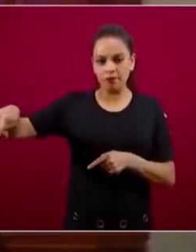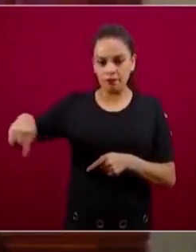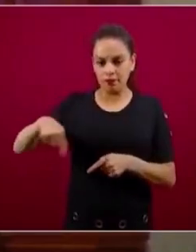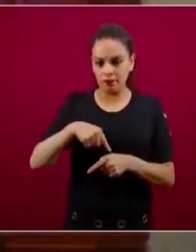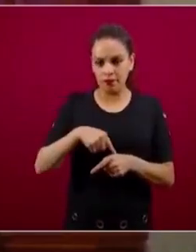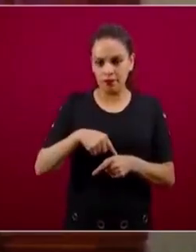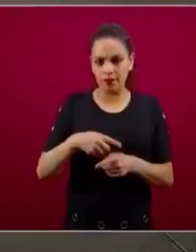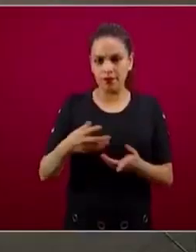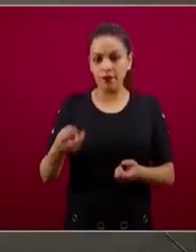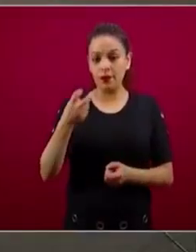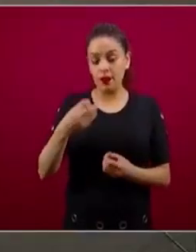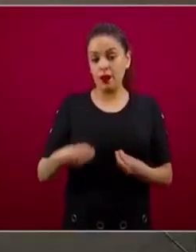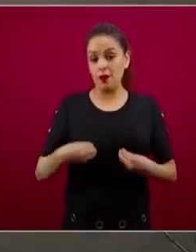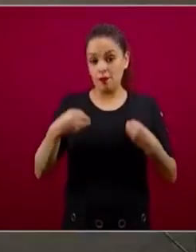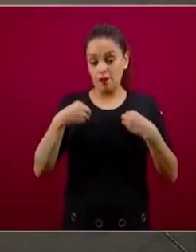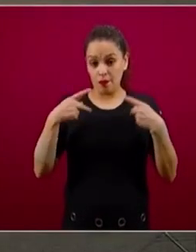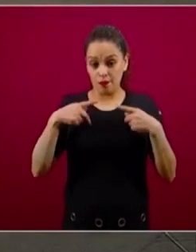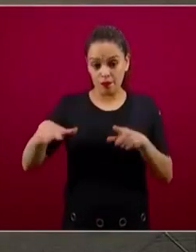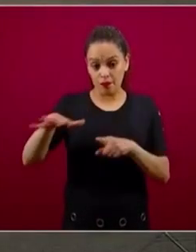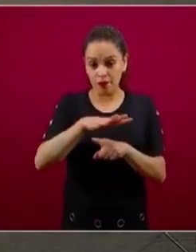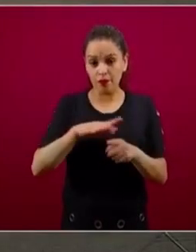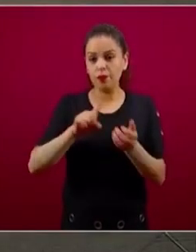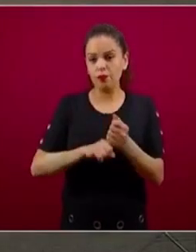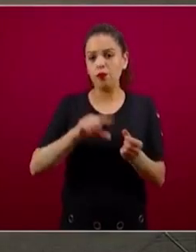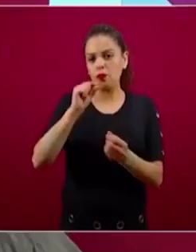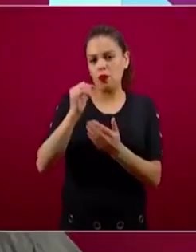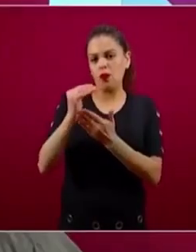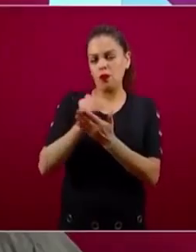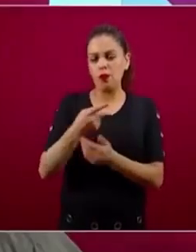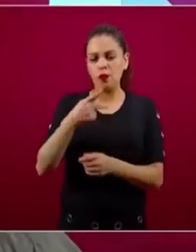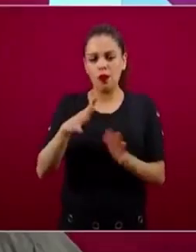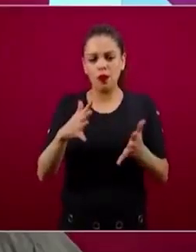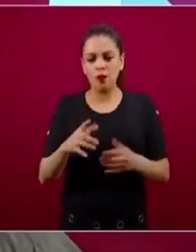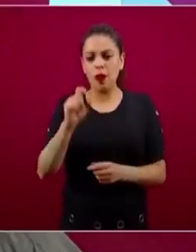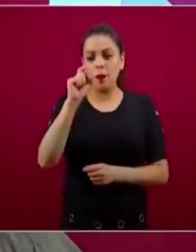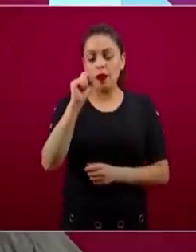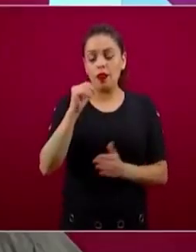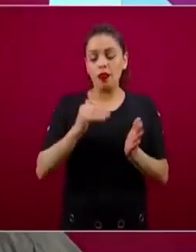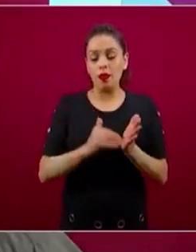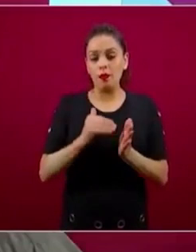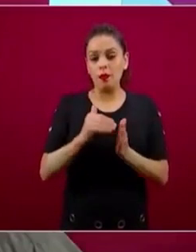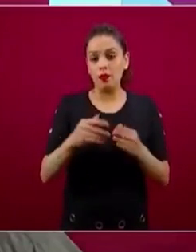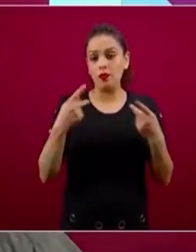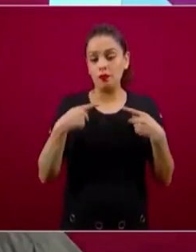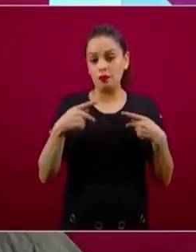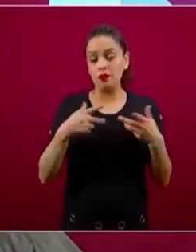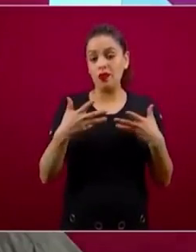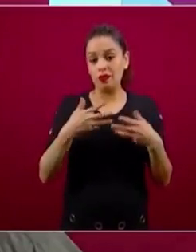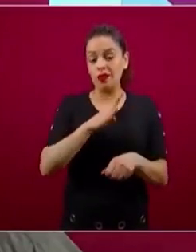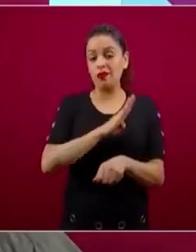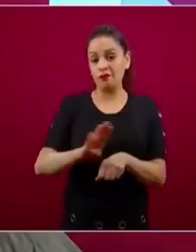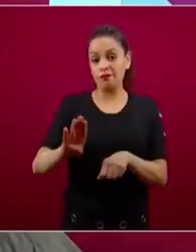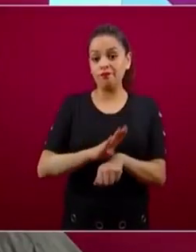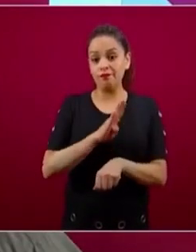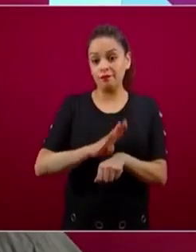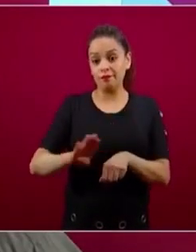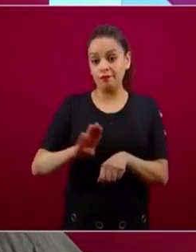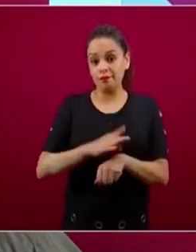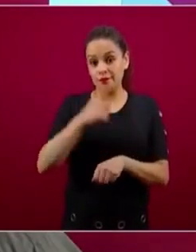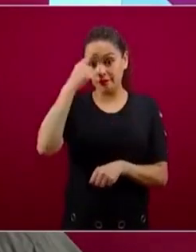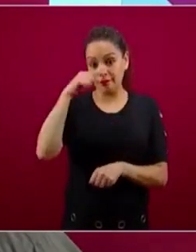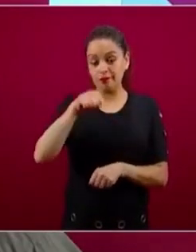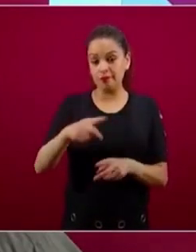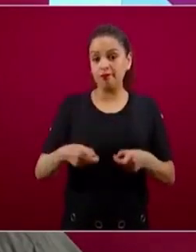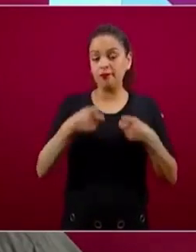población. Pero estamos hablando en el orden de los 20 millones de beneficiarios que podrían ser susceptibles para este tipo de obras que estamos